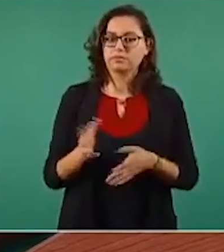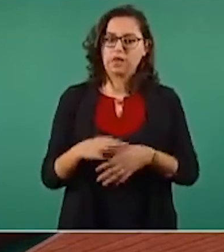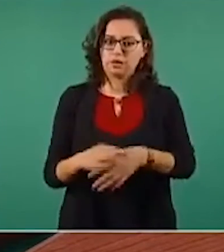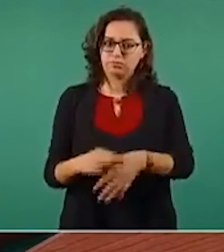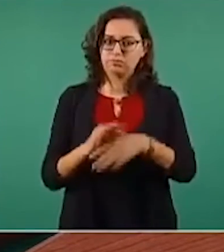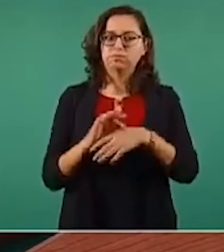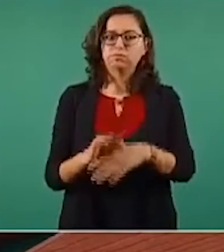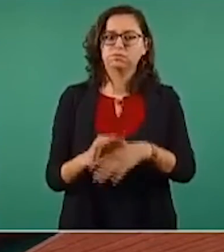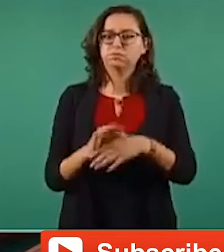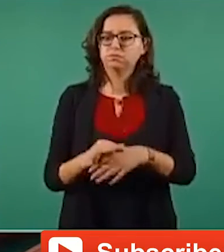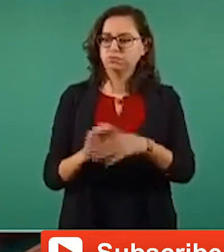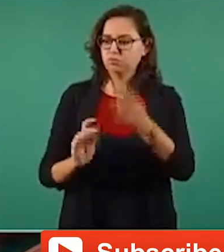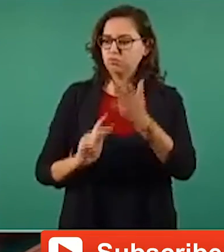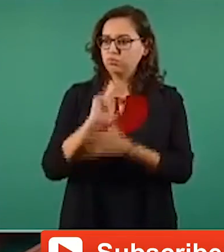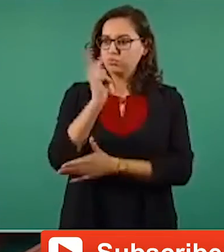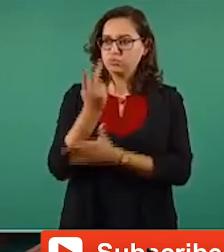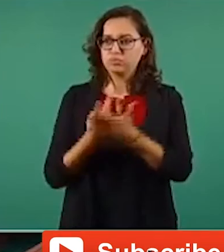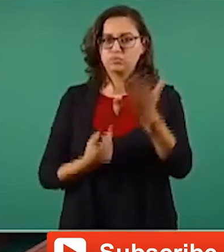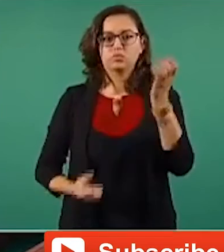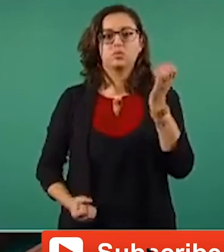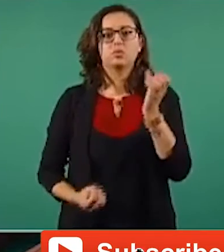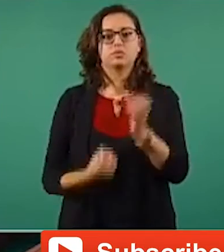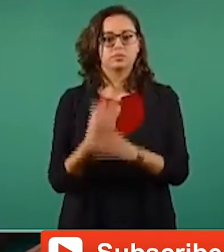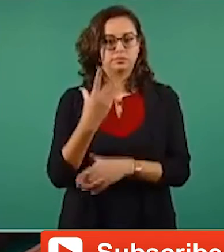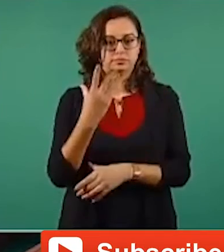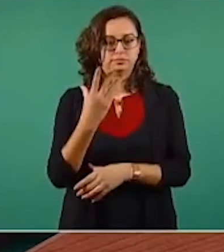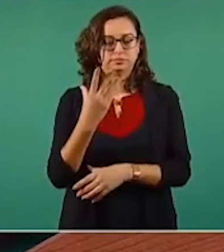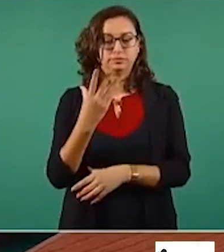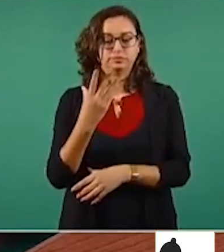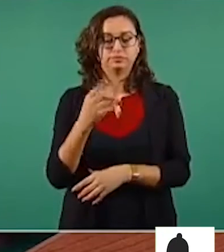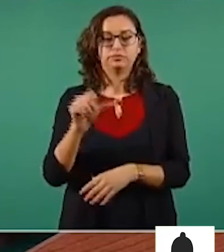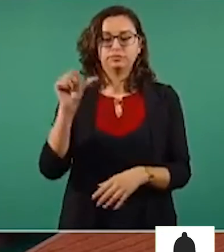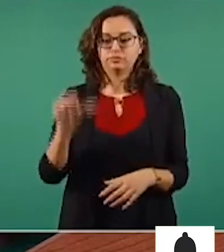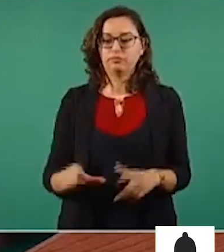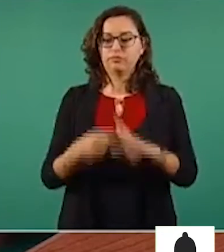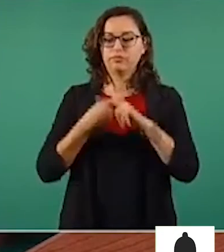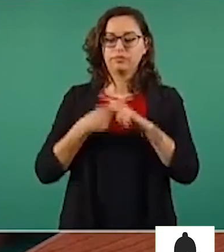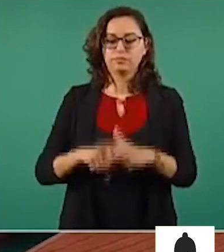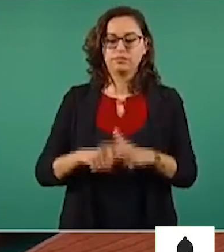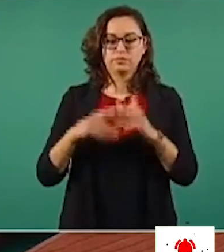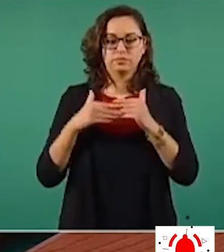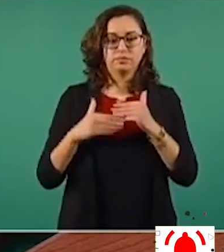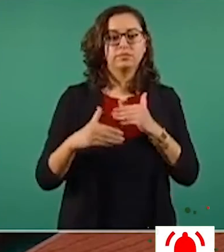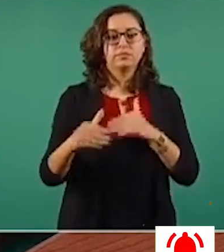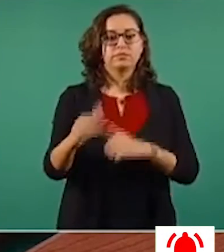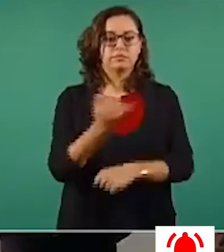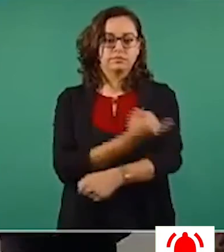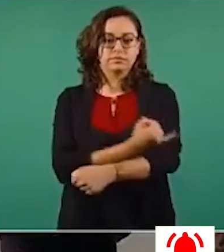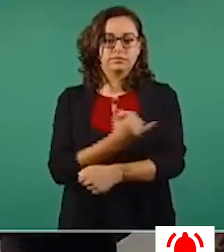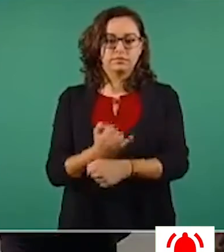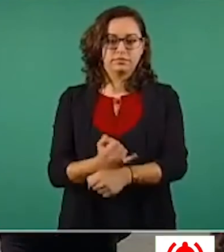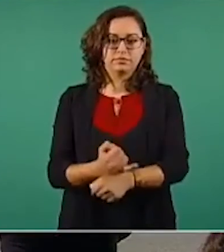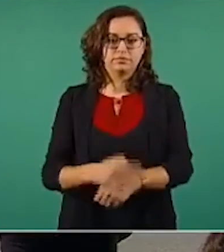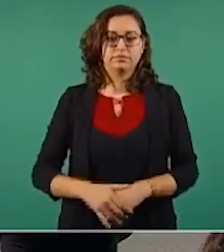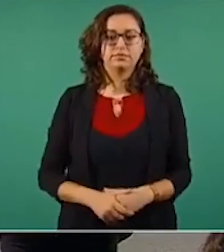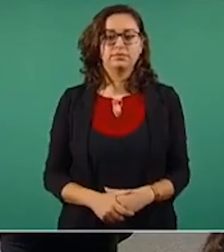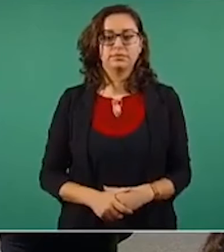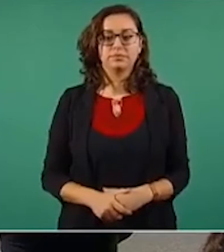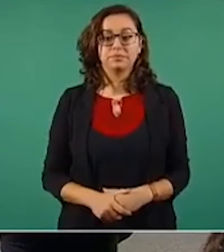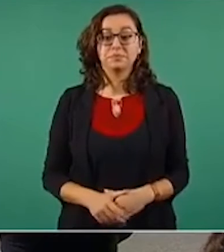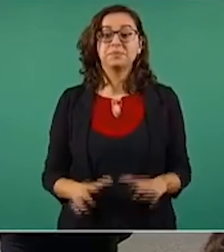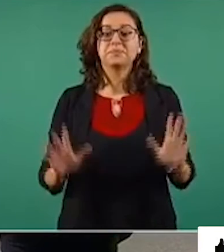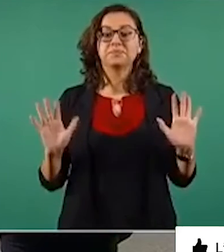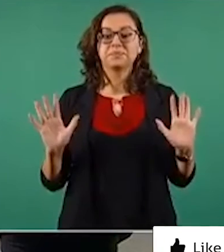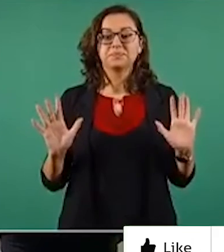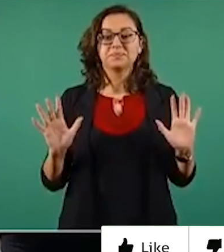este programa que inicia en Iztapalapa. Por algo